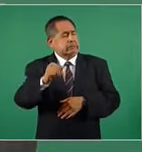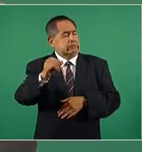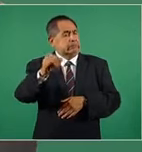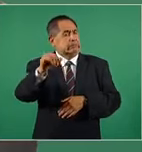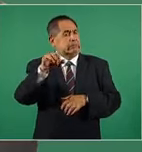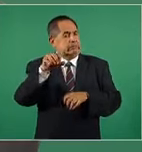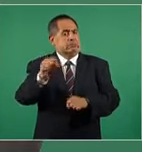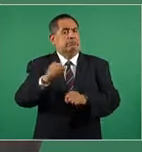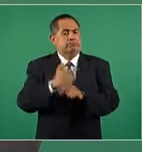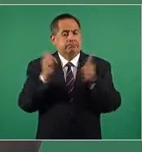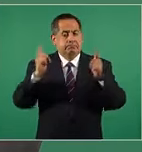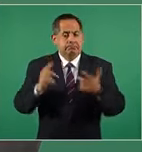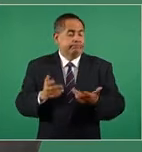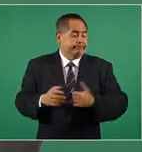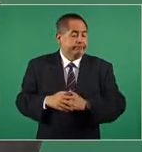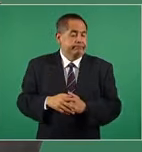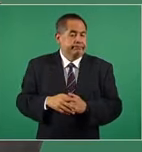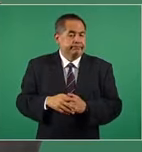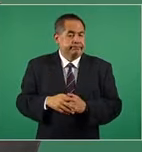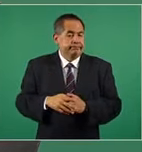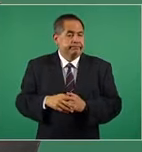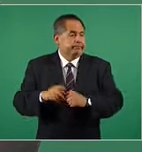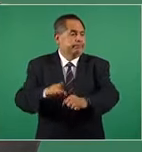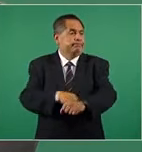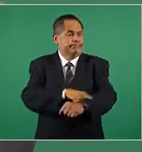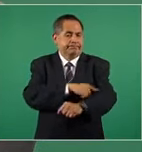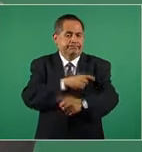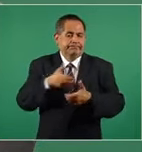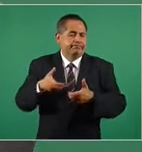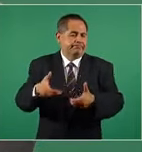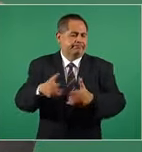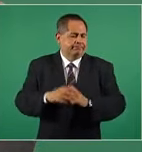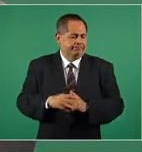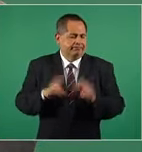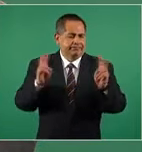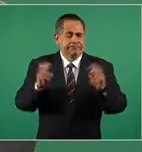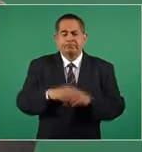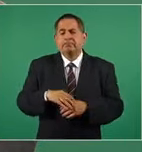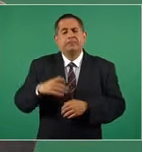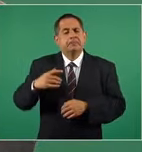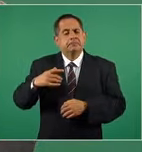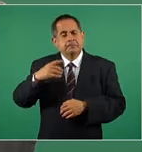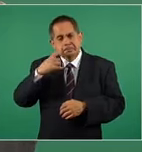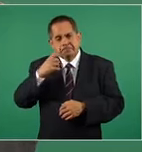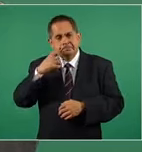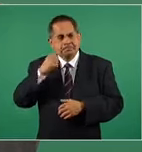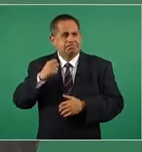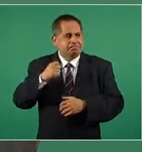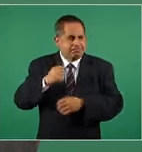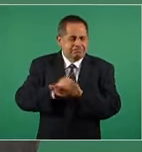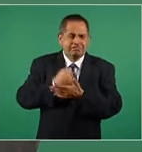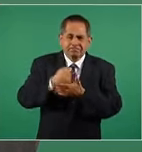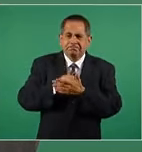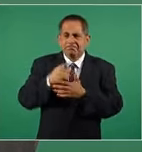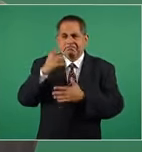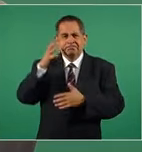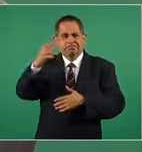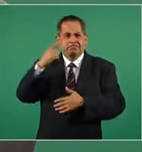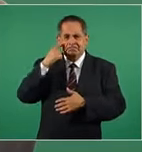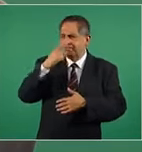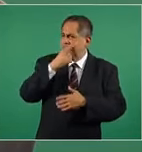La lucha por la justicia, por la democracia, por la dignidad de los pueblos,